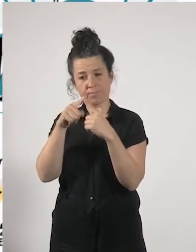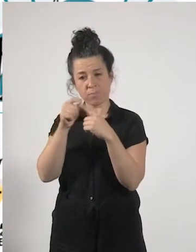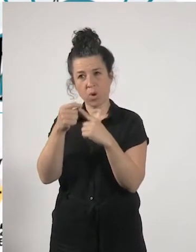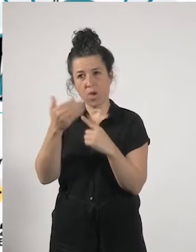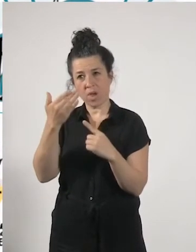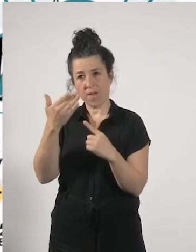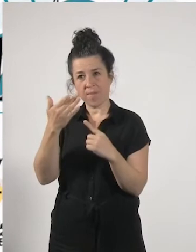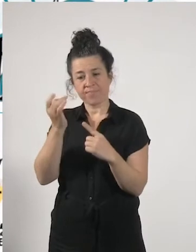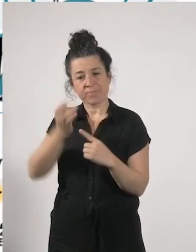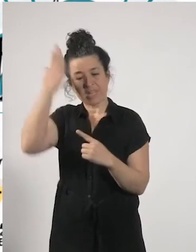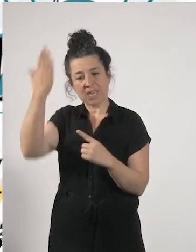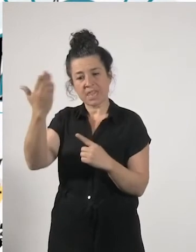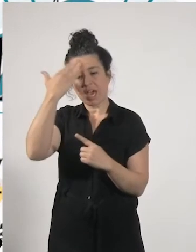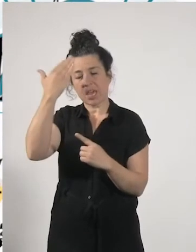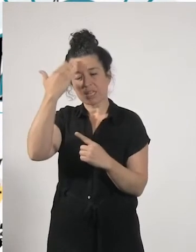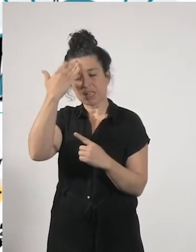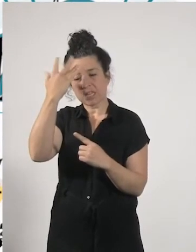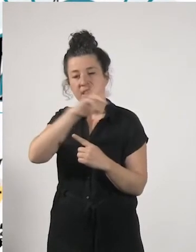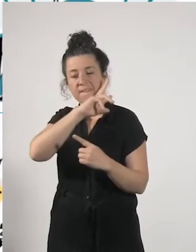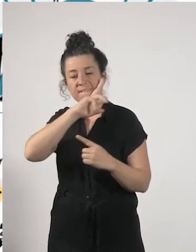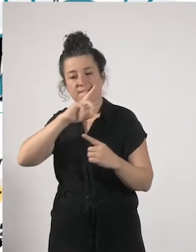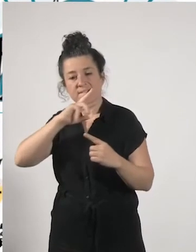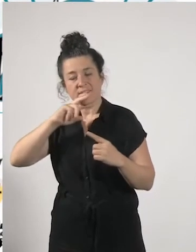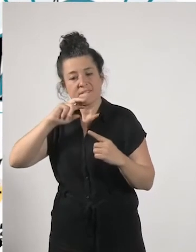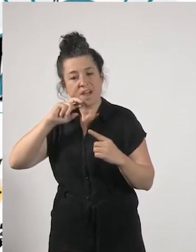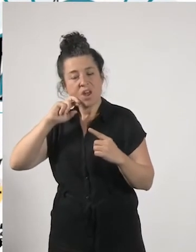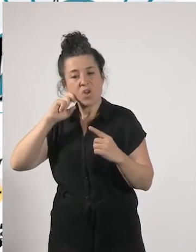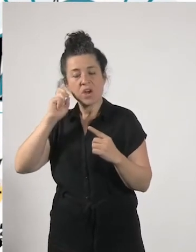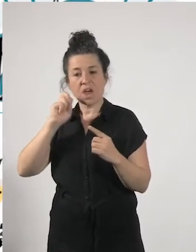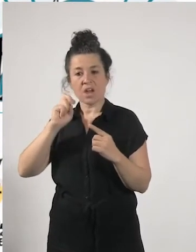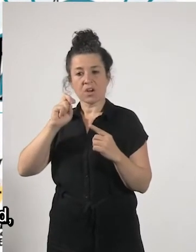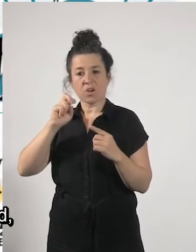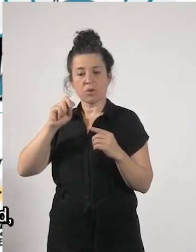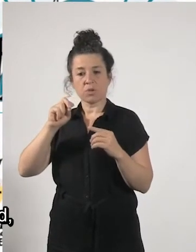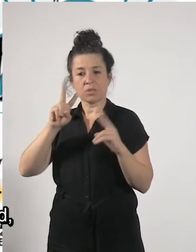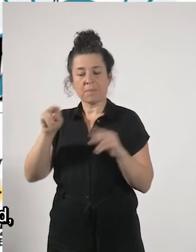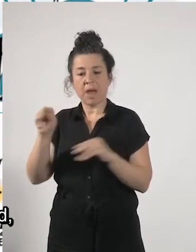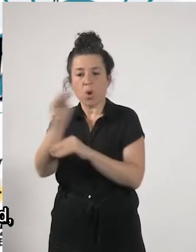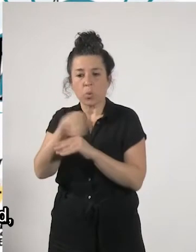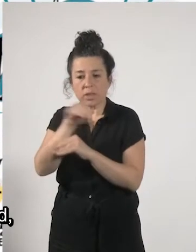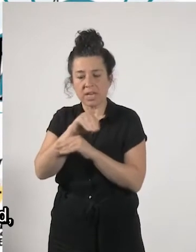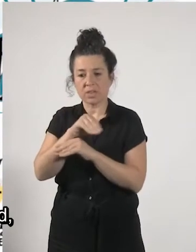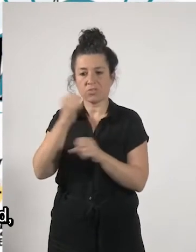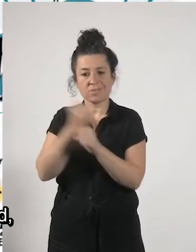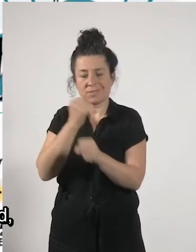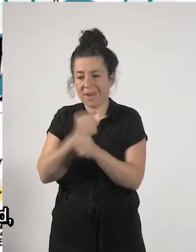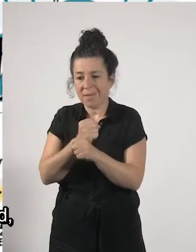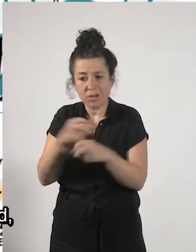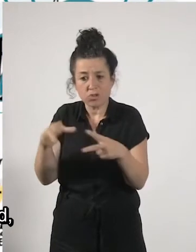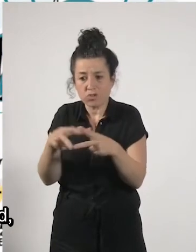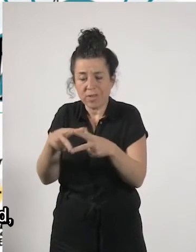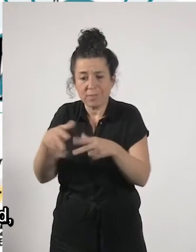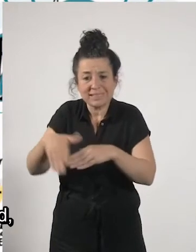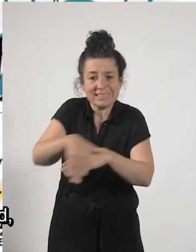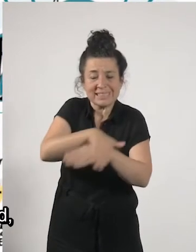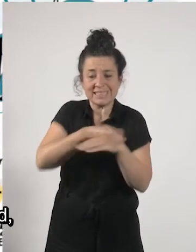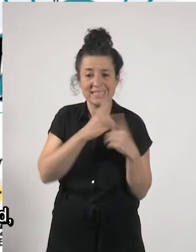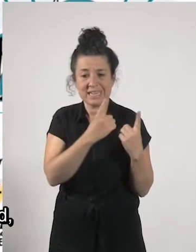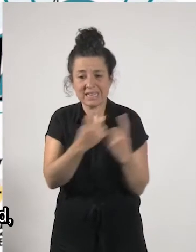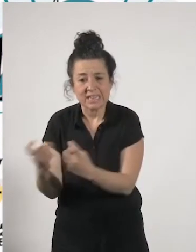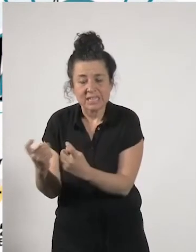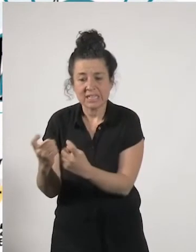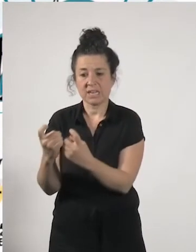de revalorizar esos cuidados de esos trabajos que son socialmente necesarios y que implican pues la corresponsabilidad más allá de la